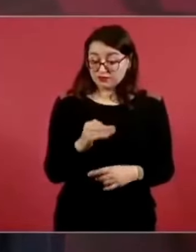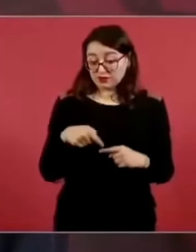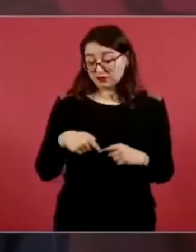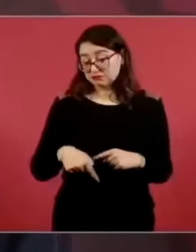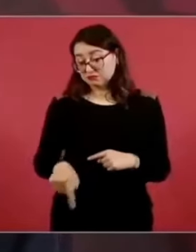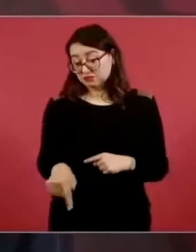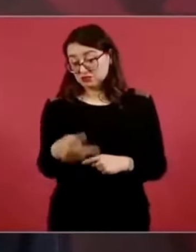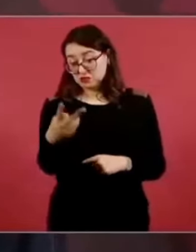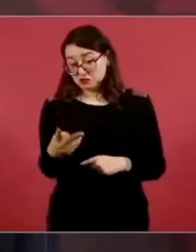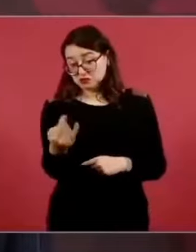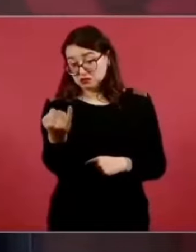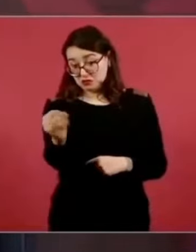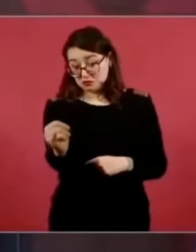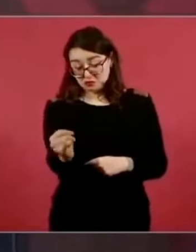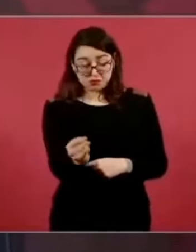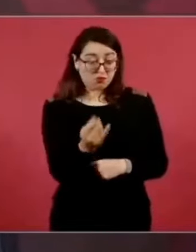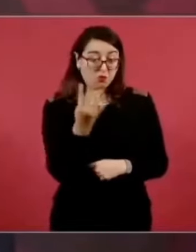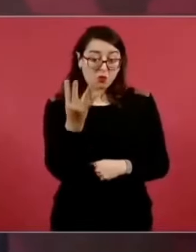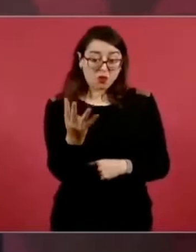Eh,